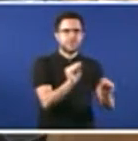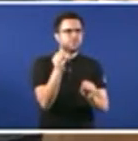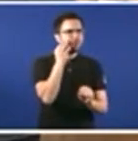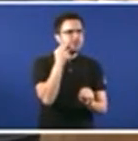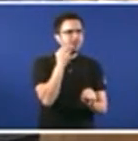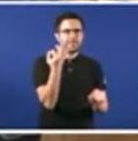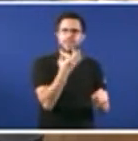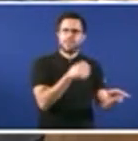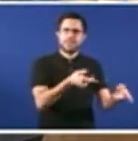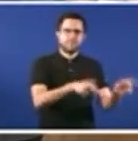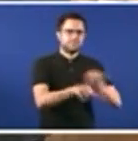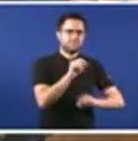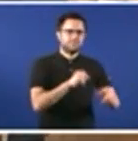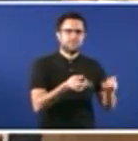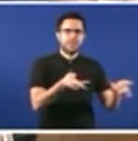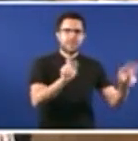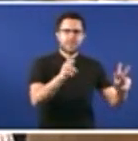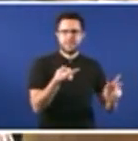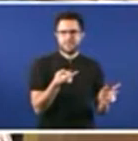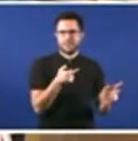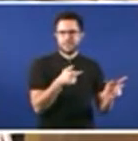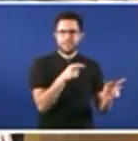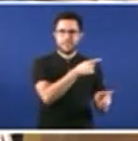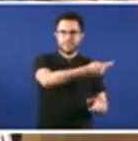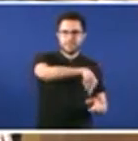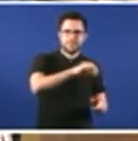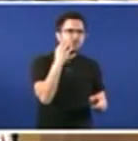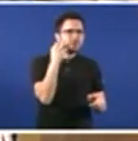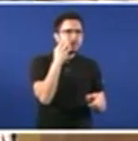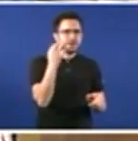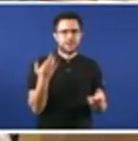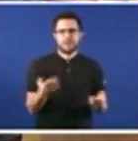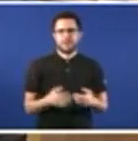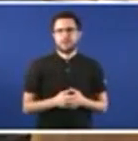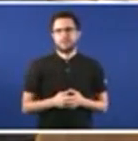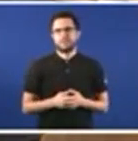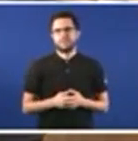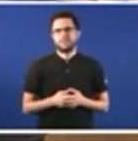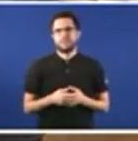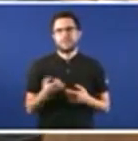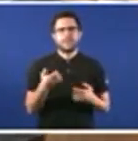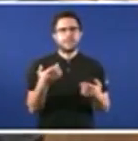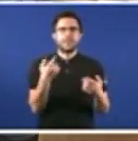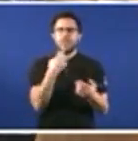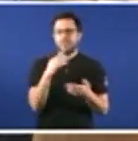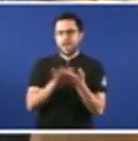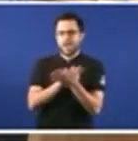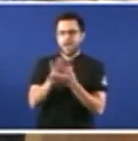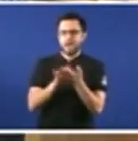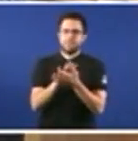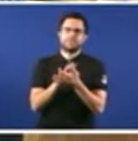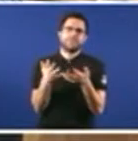legitimada para imponher unha decisión que só compete as mulleres Mire, e non nos fale de que un texto inicial Silencio, favor e, portanto,